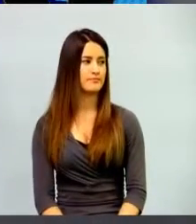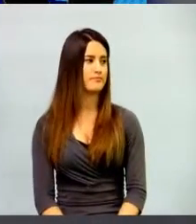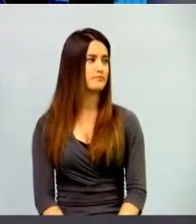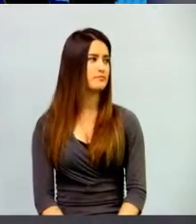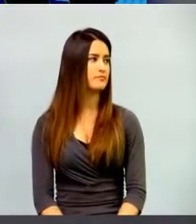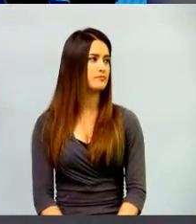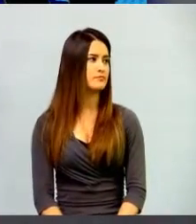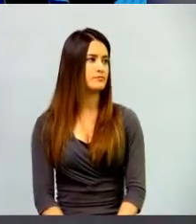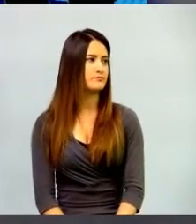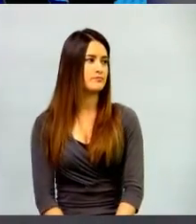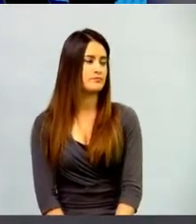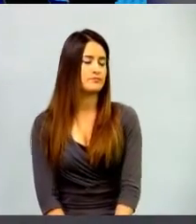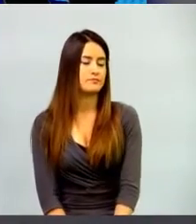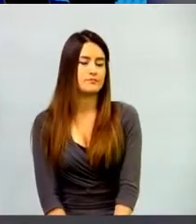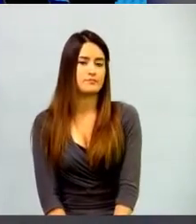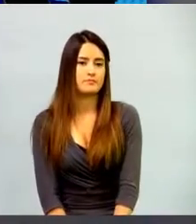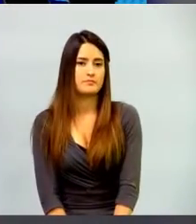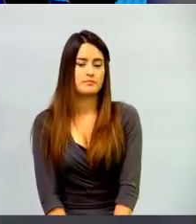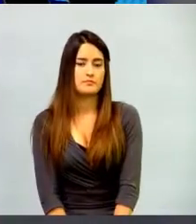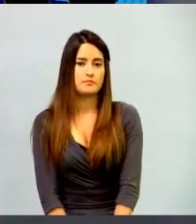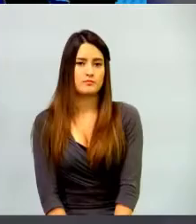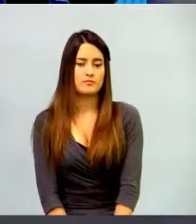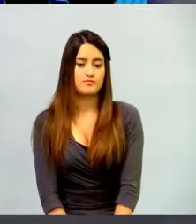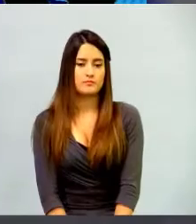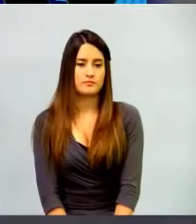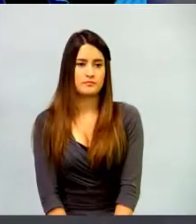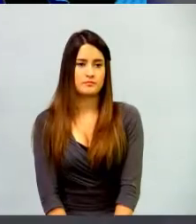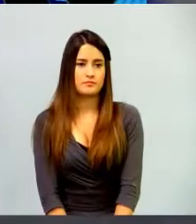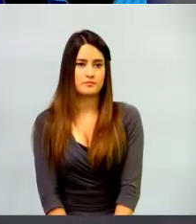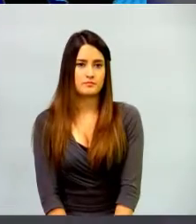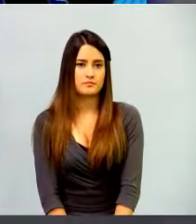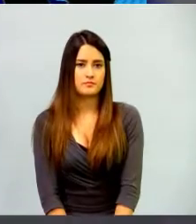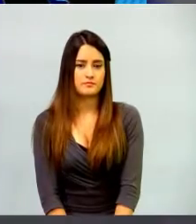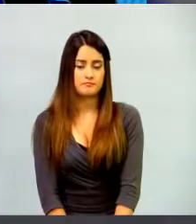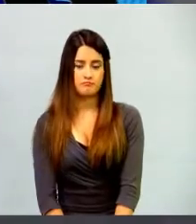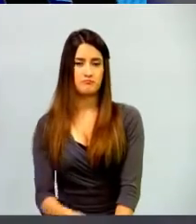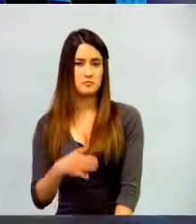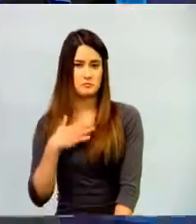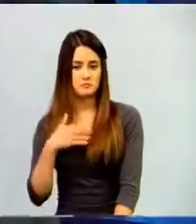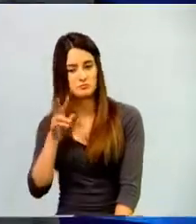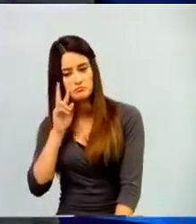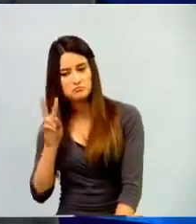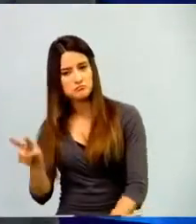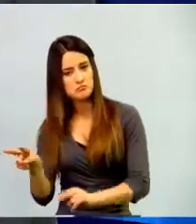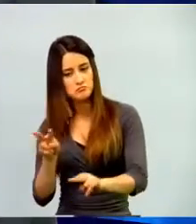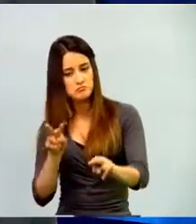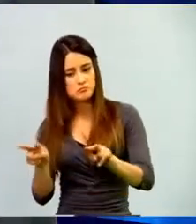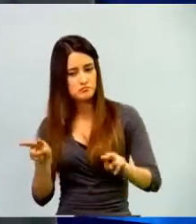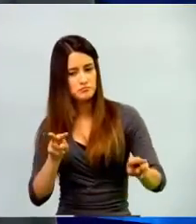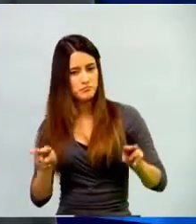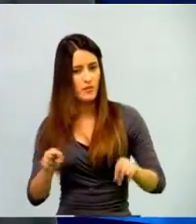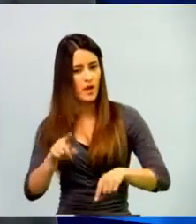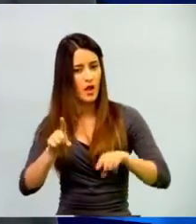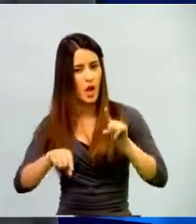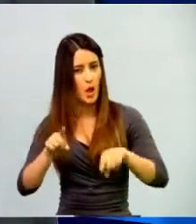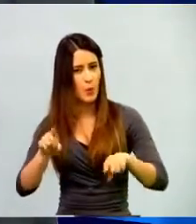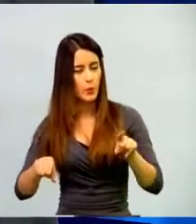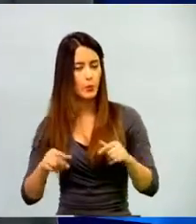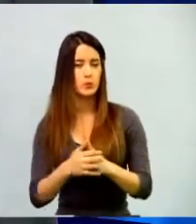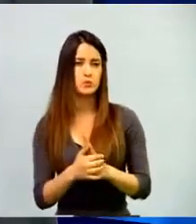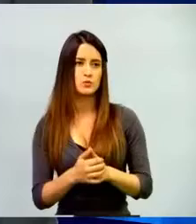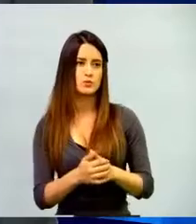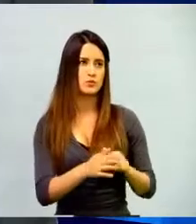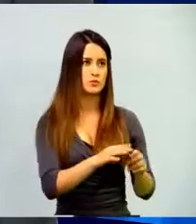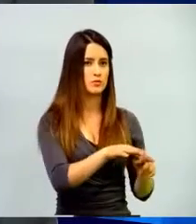Yo creo que, bueno, no sé, de los casos que yo he conocido en cuanto a la relación entre educación media y